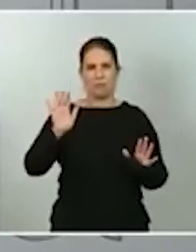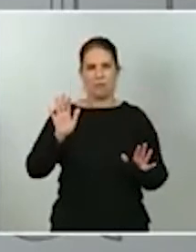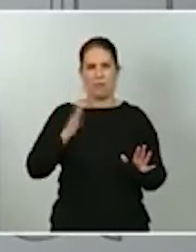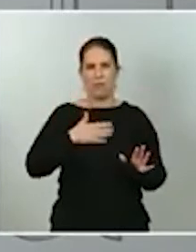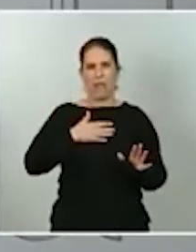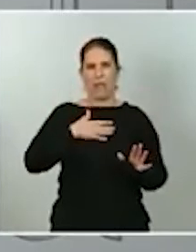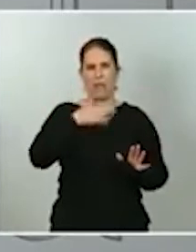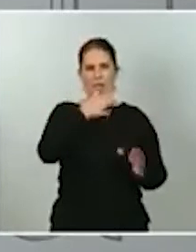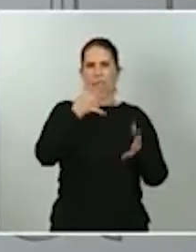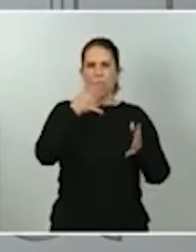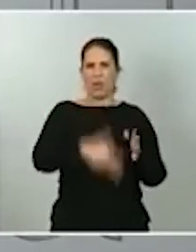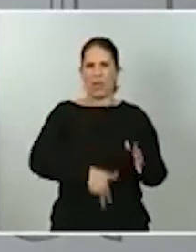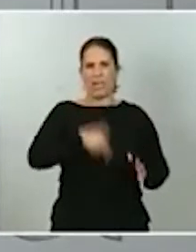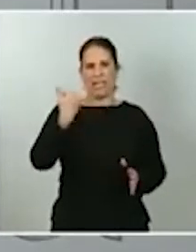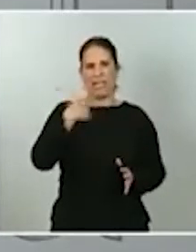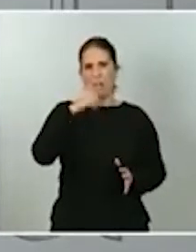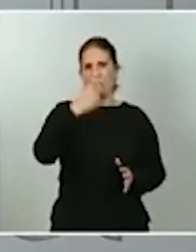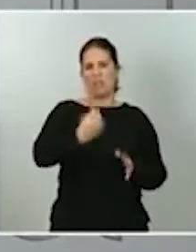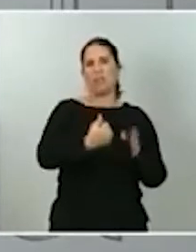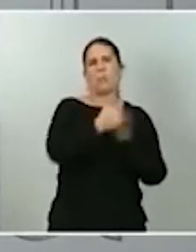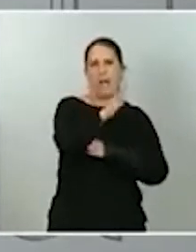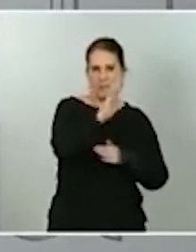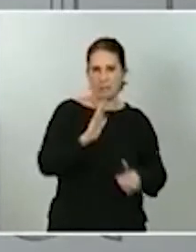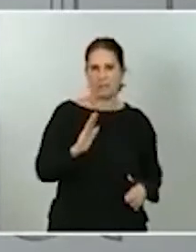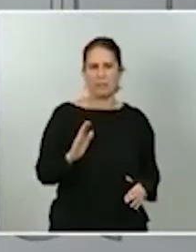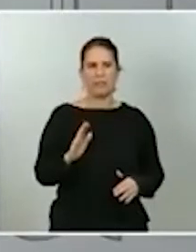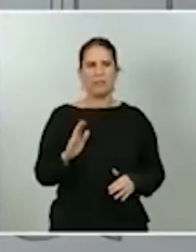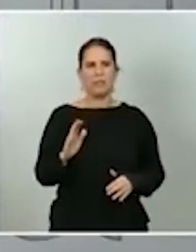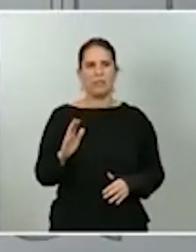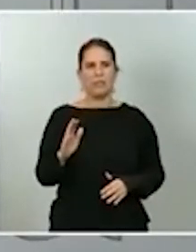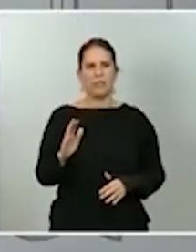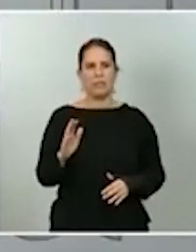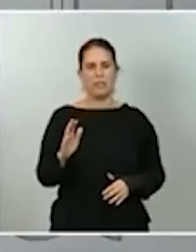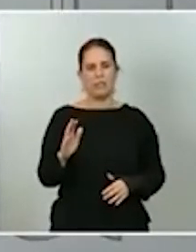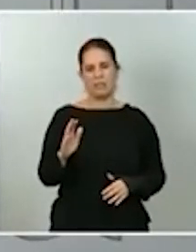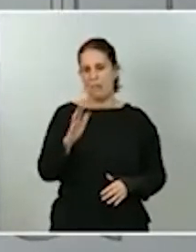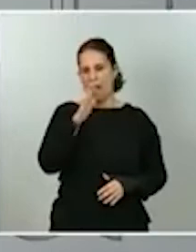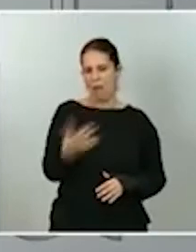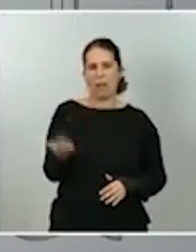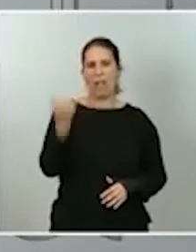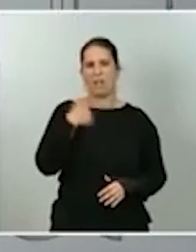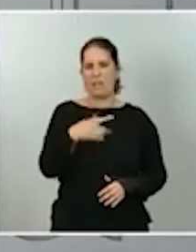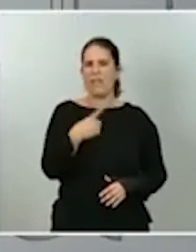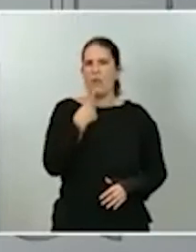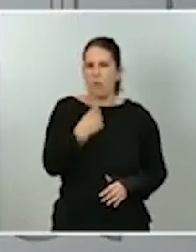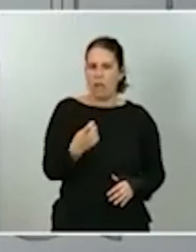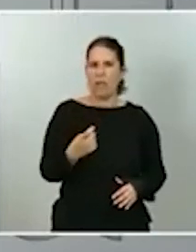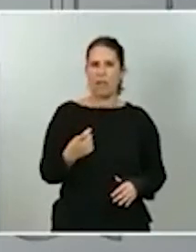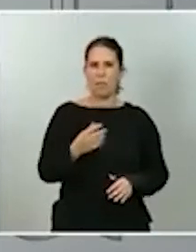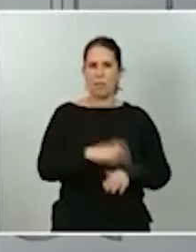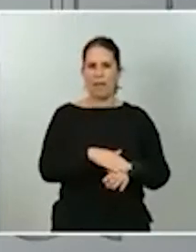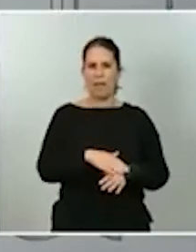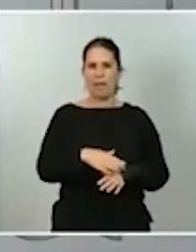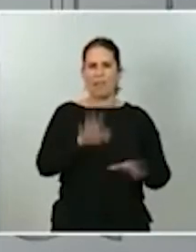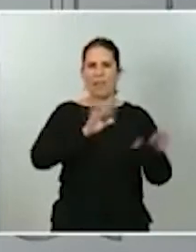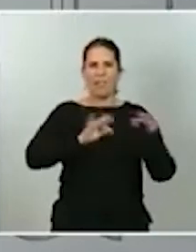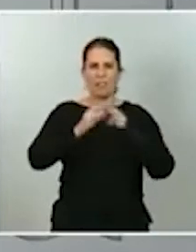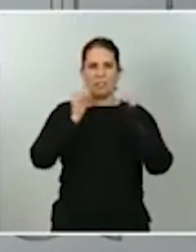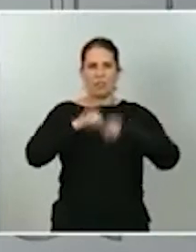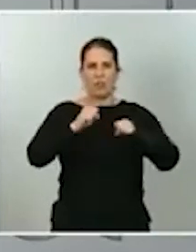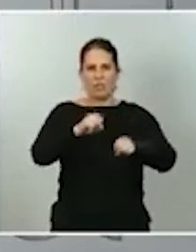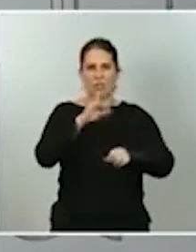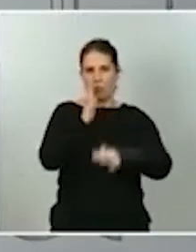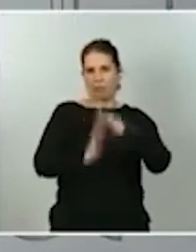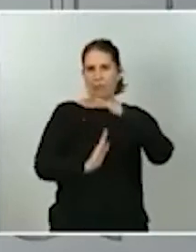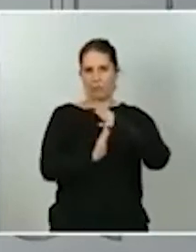más de dos años, y, por tanto, en este momento hay dificultades, ¿no?, para la toma de decisiones por parte del órgano de